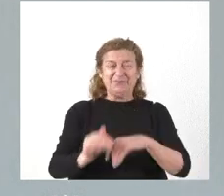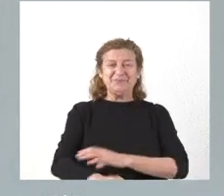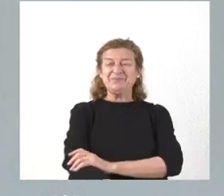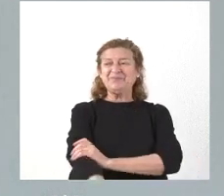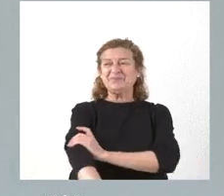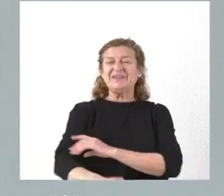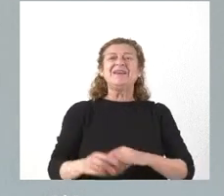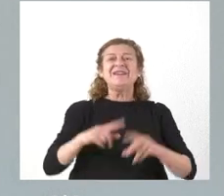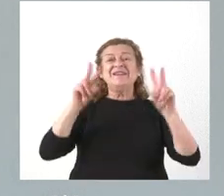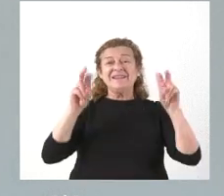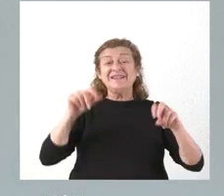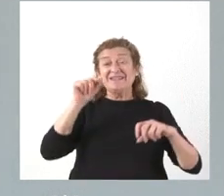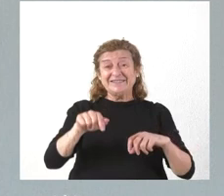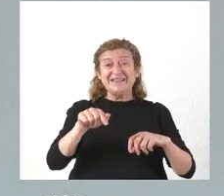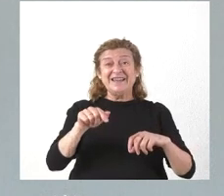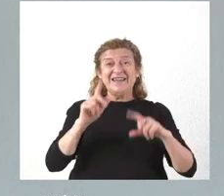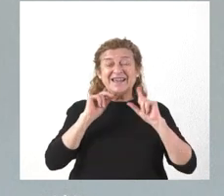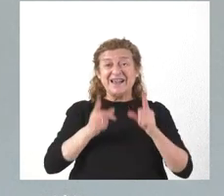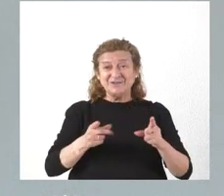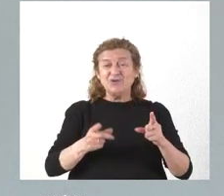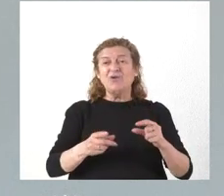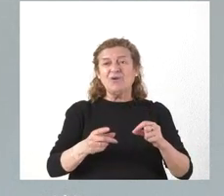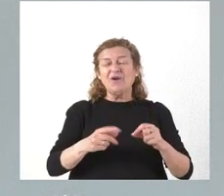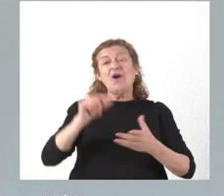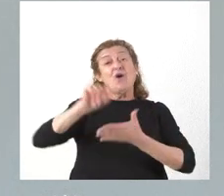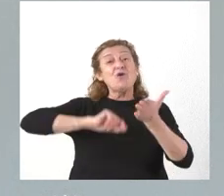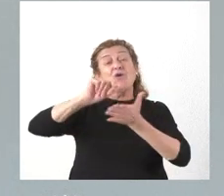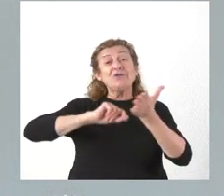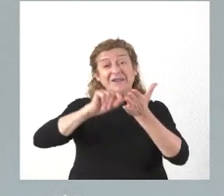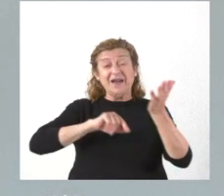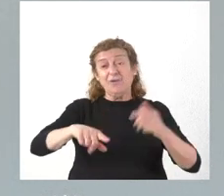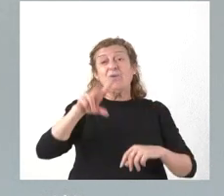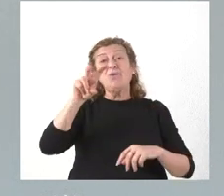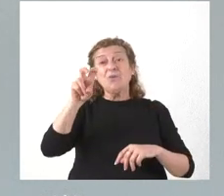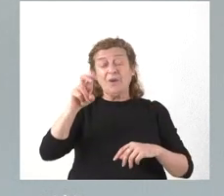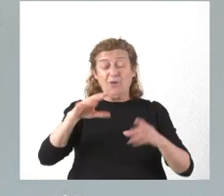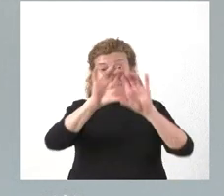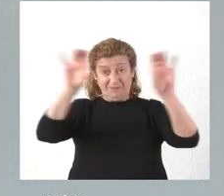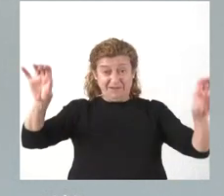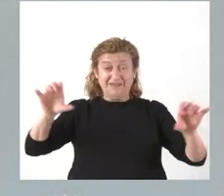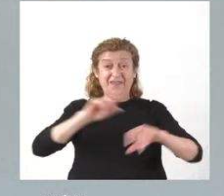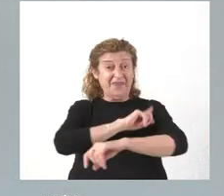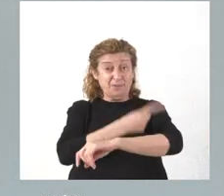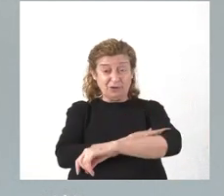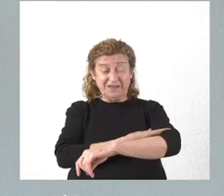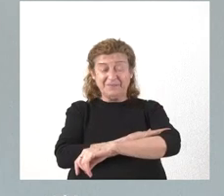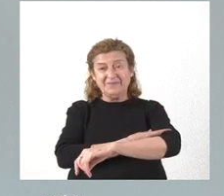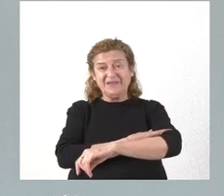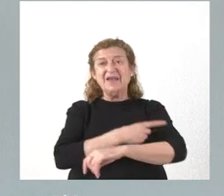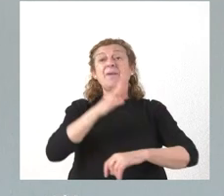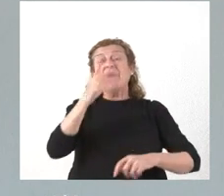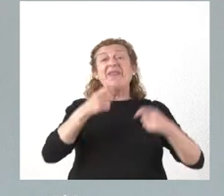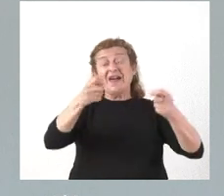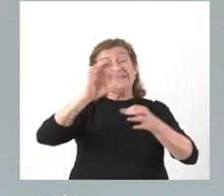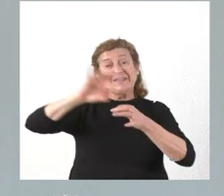Se trata, en este caso, de la contratación de este nuevo pabellón deportivo para dar